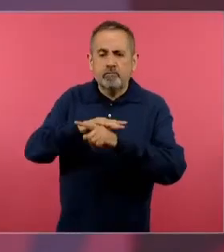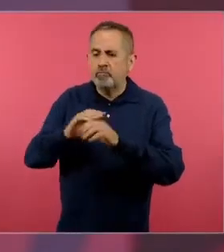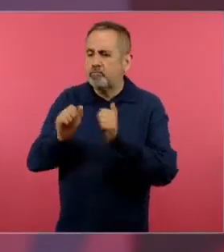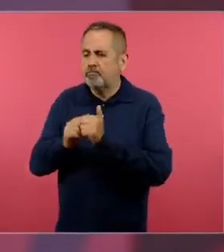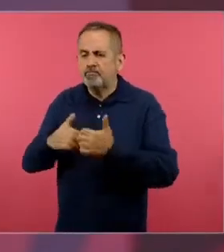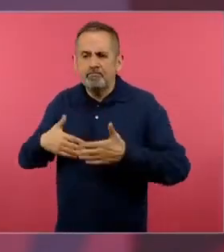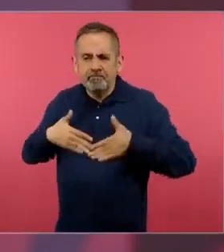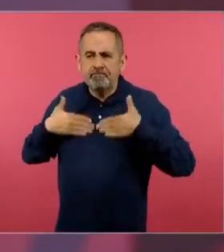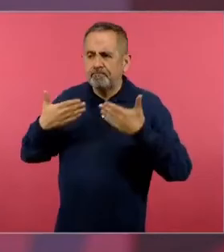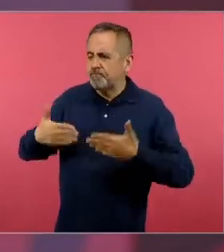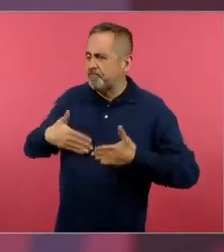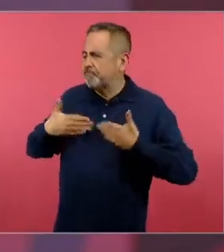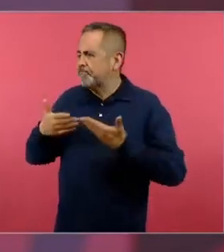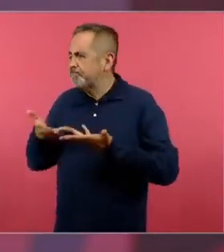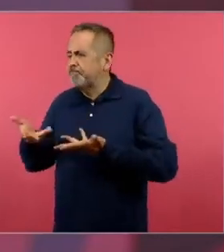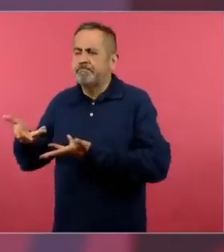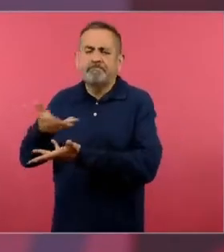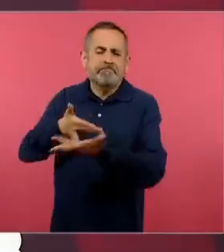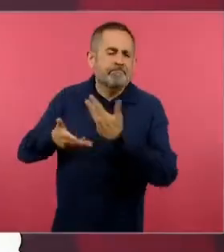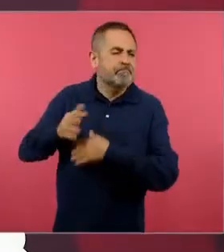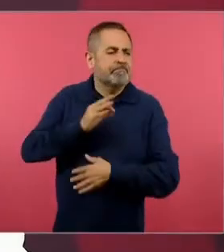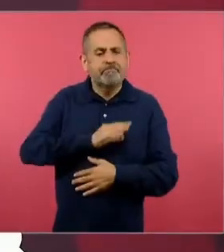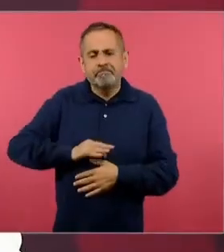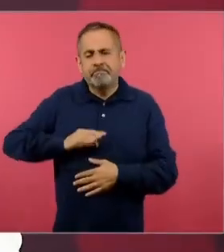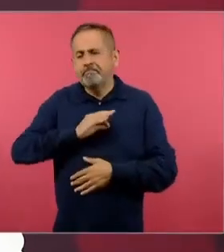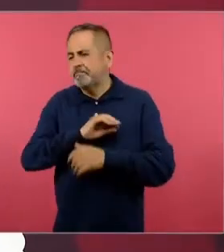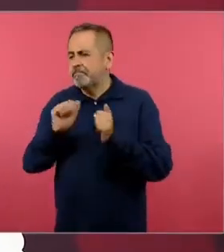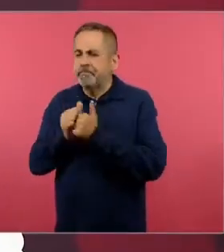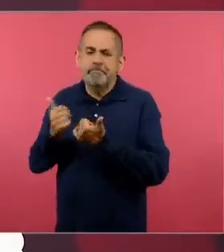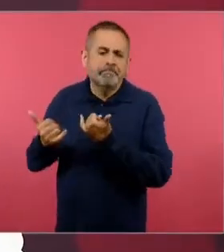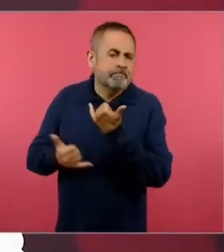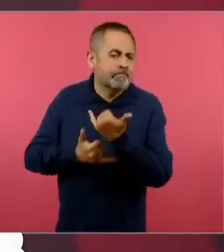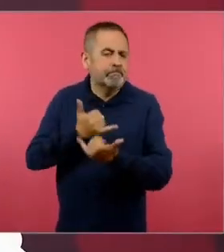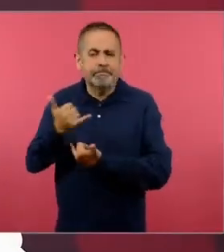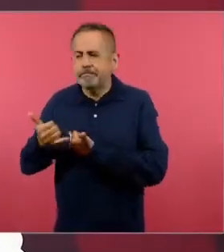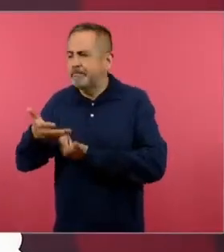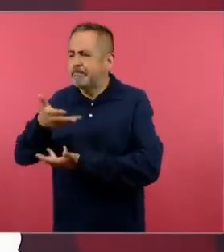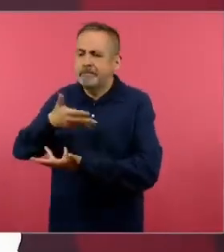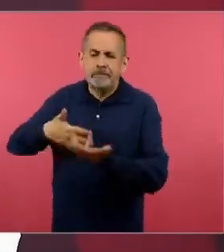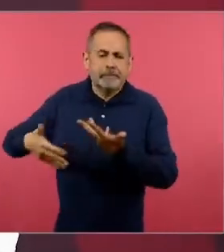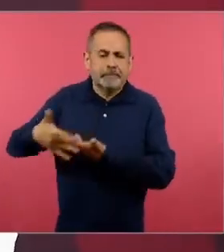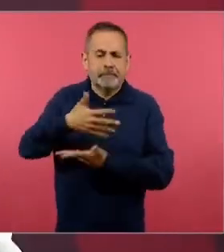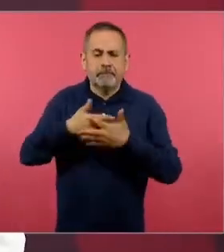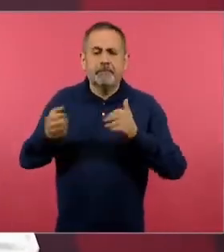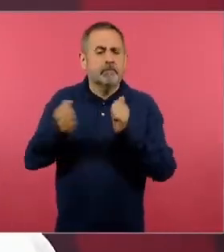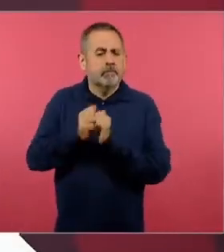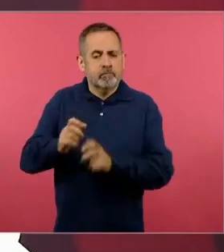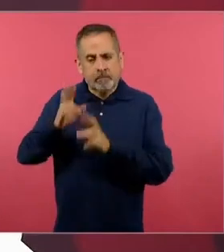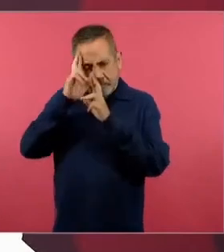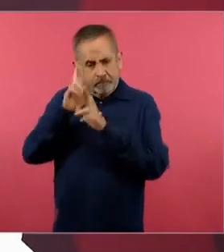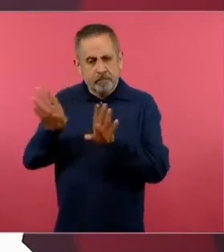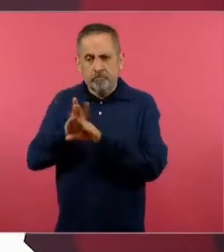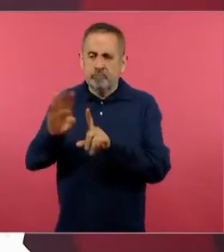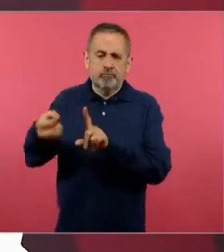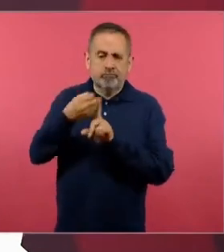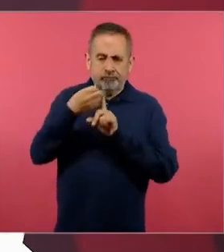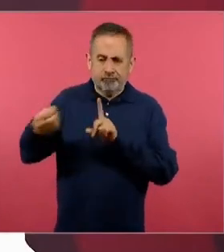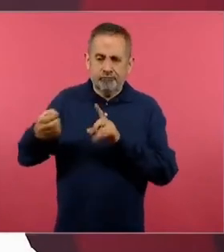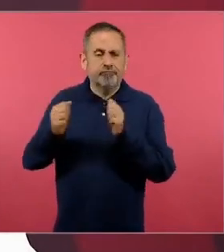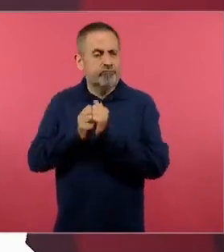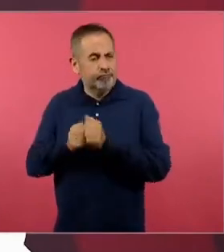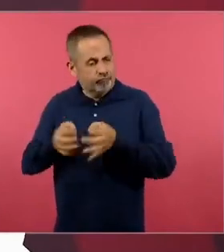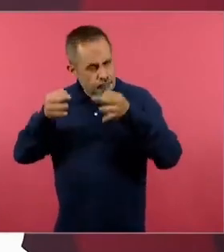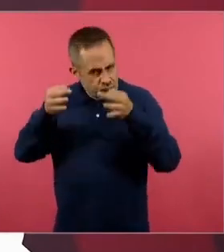confianza en un ambiente feliz en un ambiente de juego en un ambiente con respeto a lo que se está organizando con